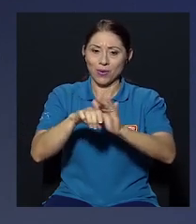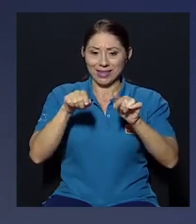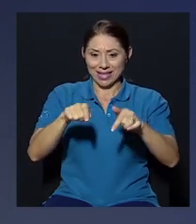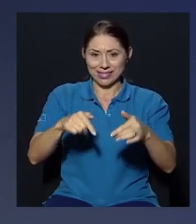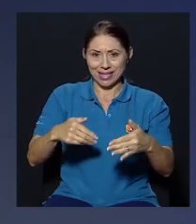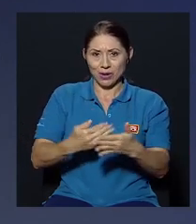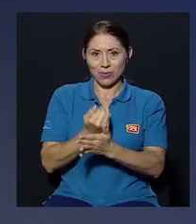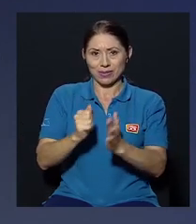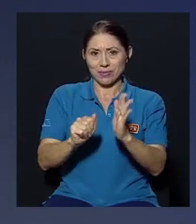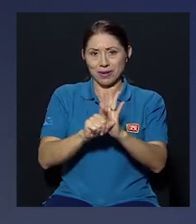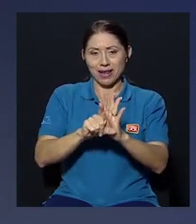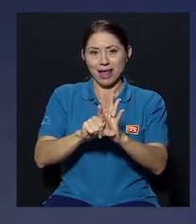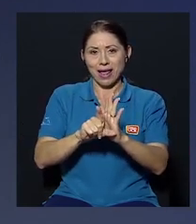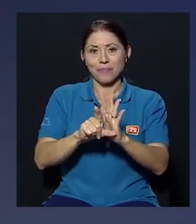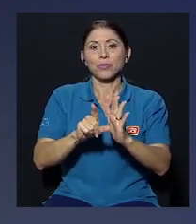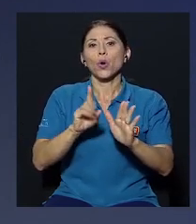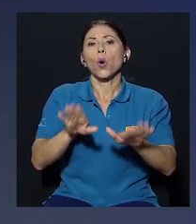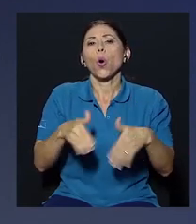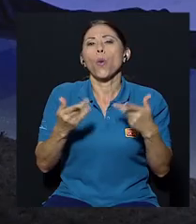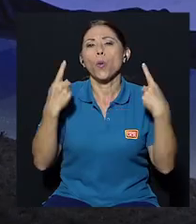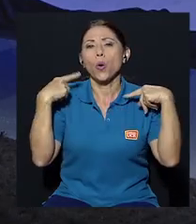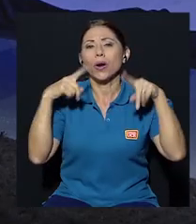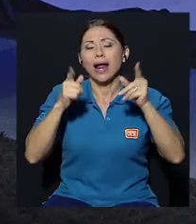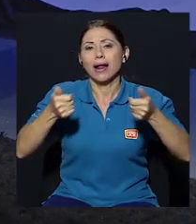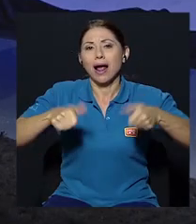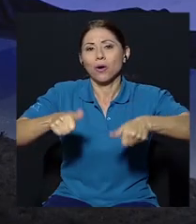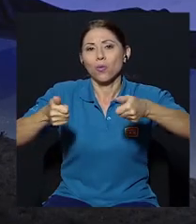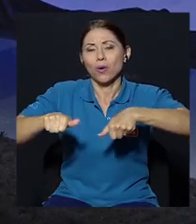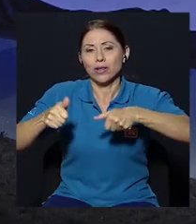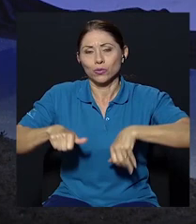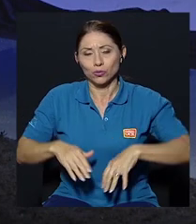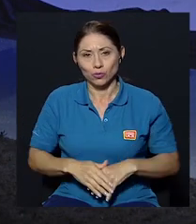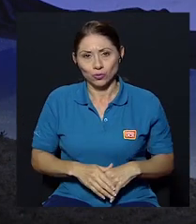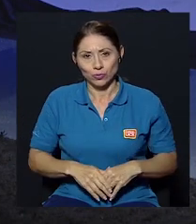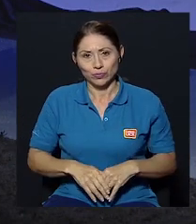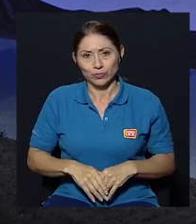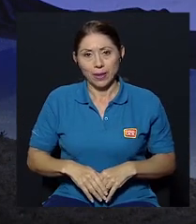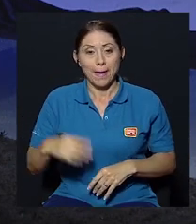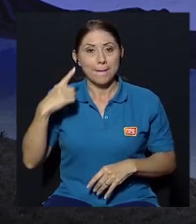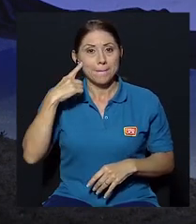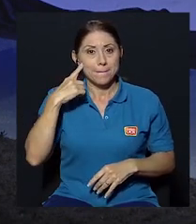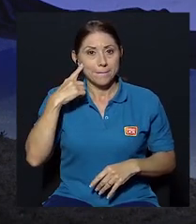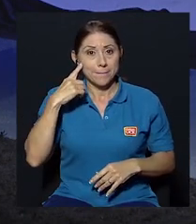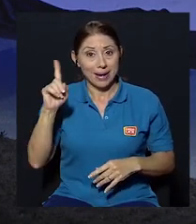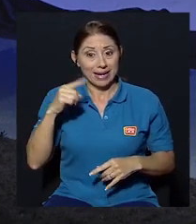un ejemplo que deje esta asamblea ¿cómo lograr esos acuerdos Don Otón